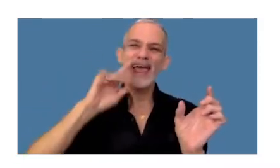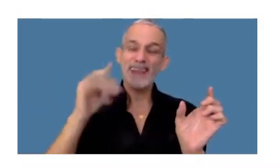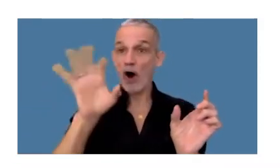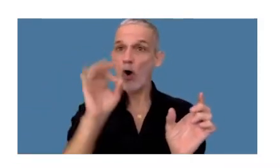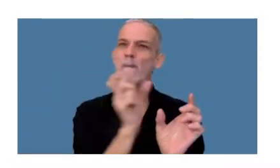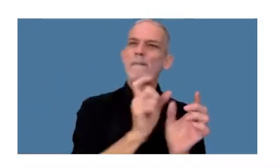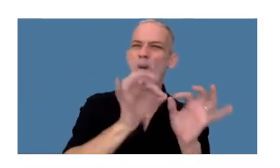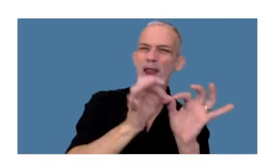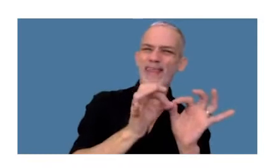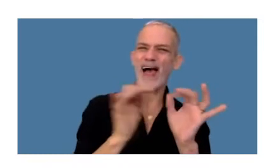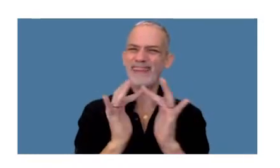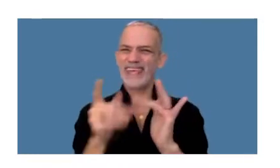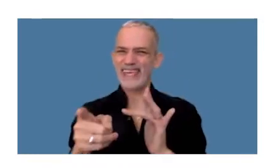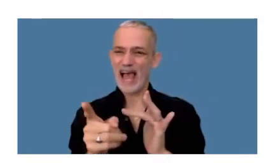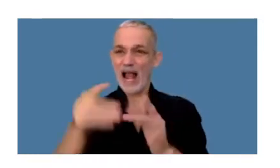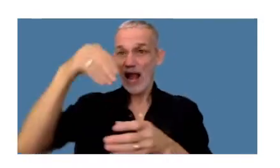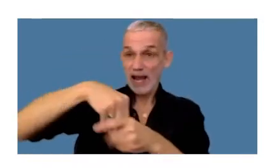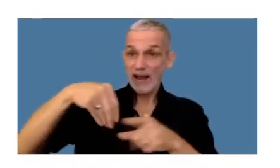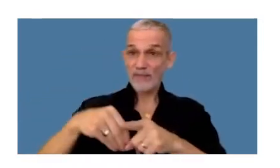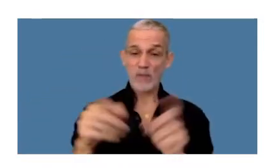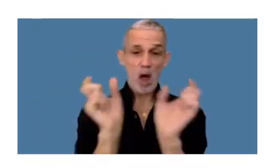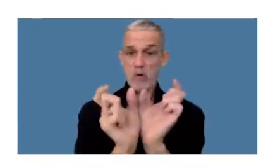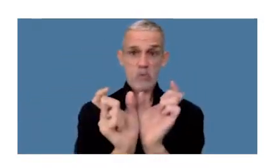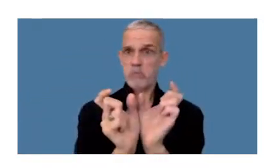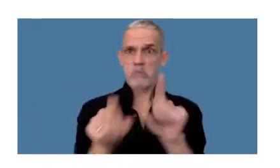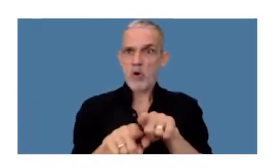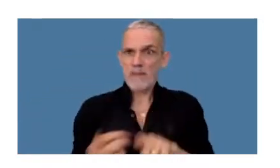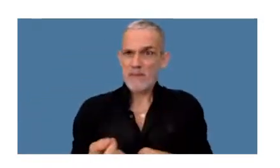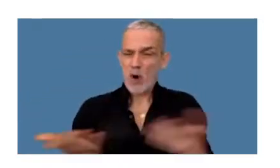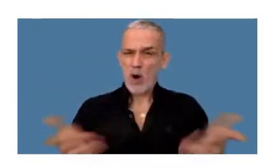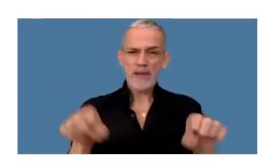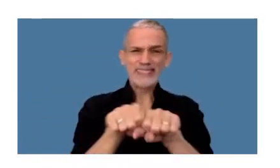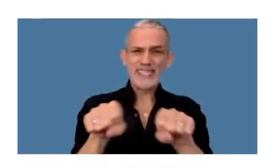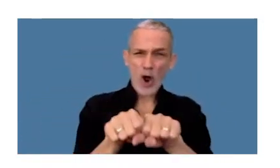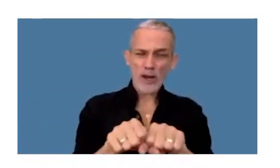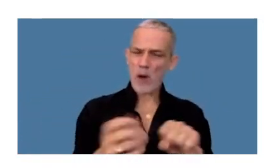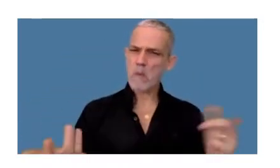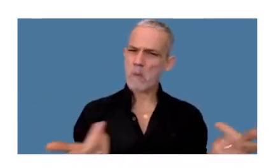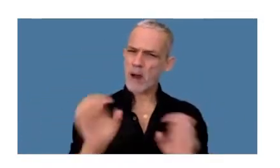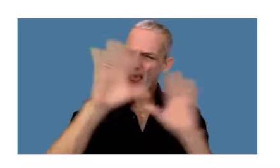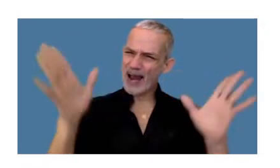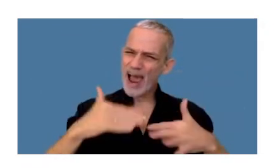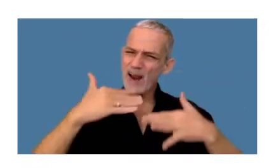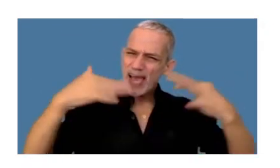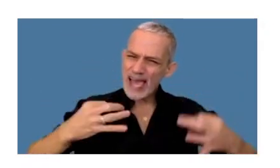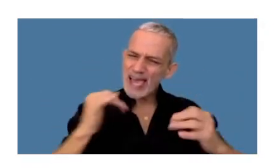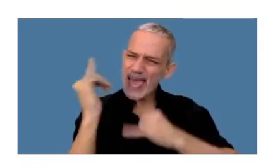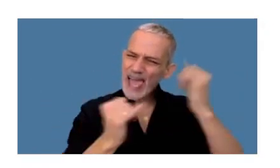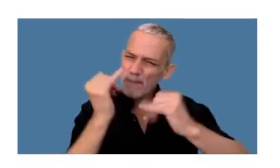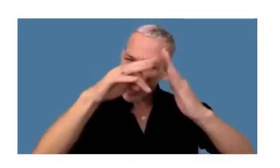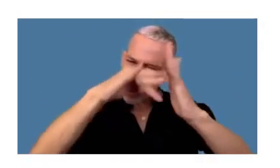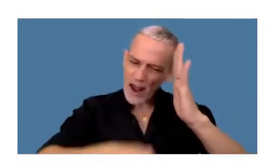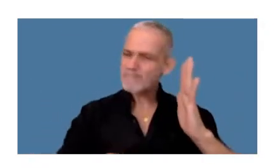digital como si fueran sinónimos en ningún momento se brinda una definición de estos